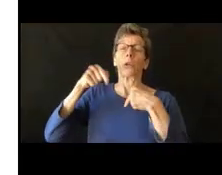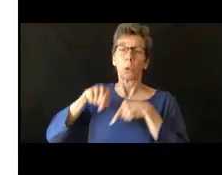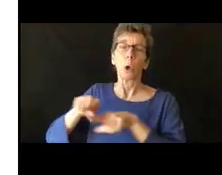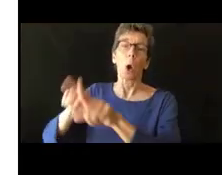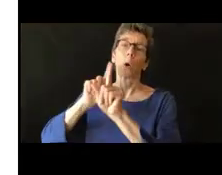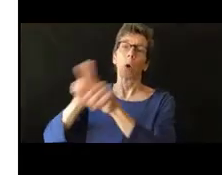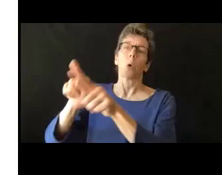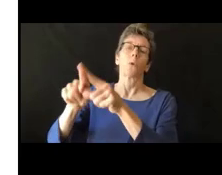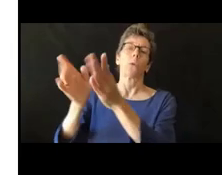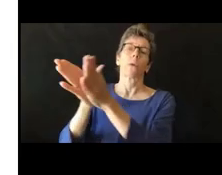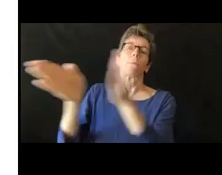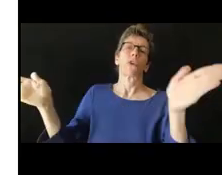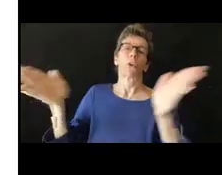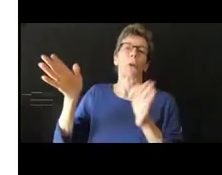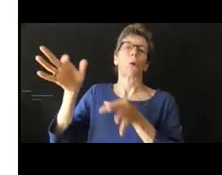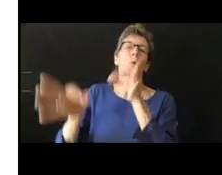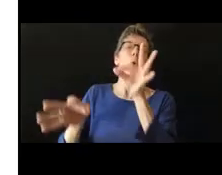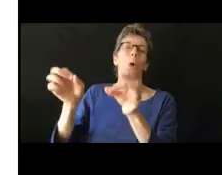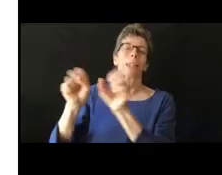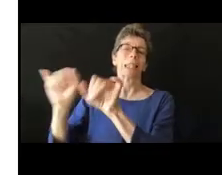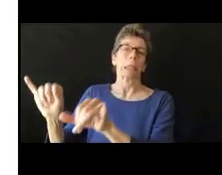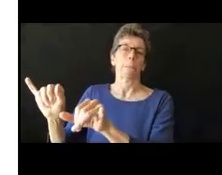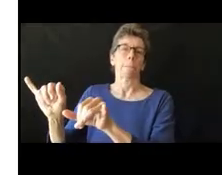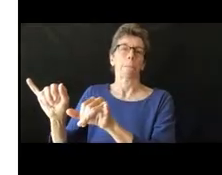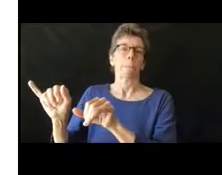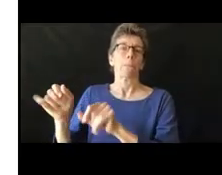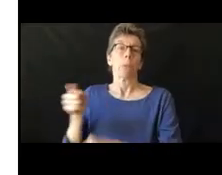el sistema judicial, entonces aquí hay un enlace